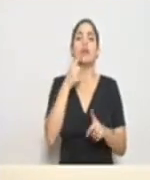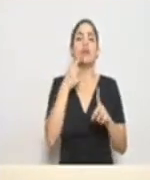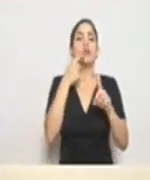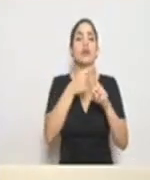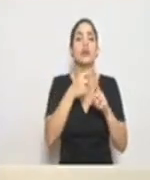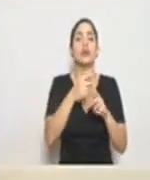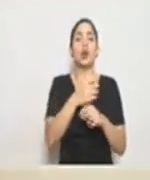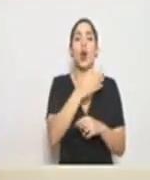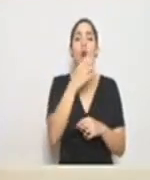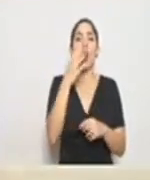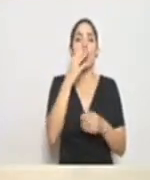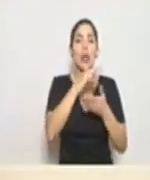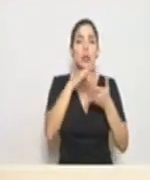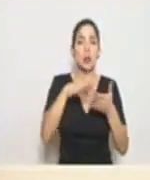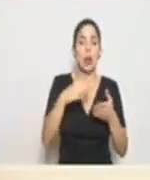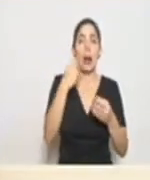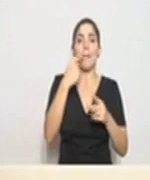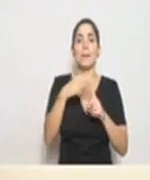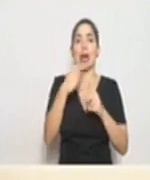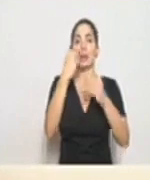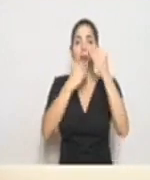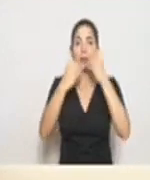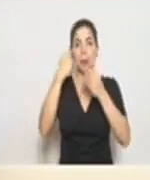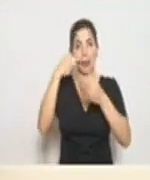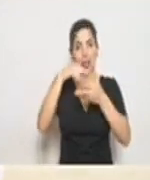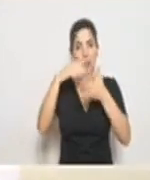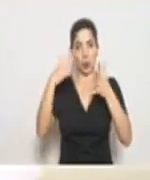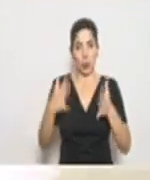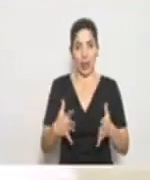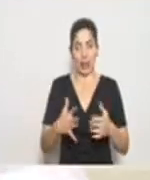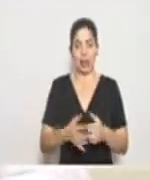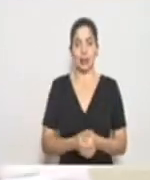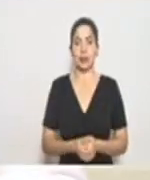escolares y alimentación para nuestros estudiantes.